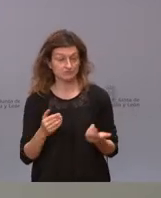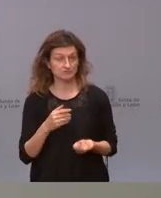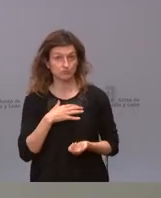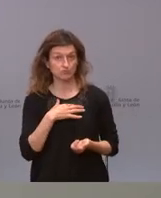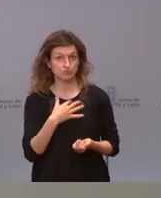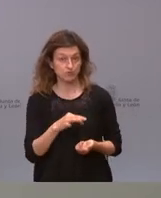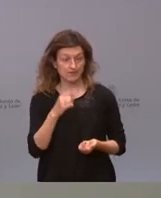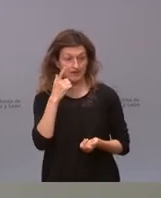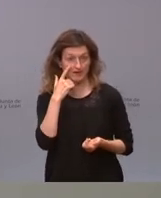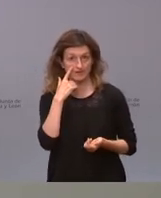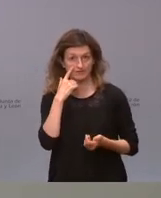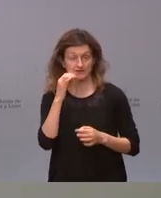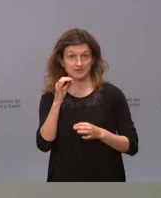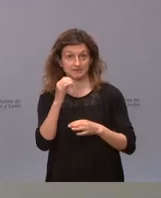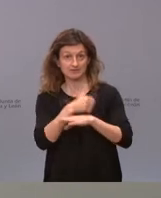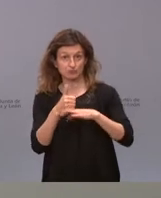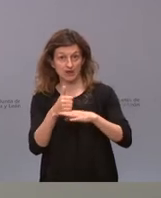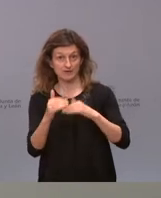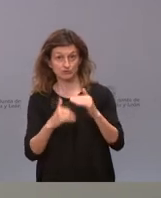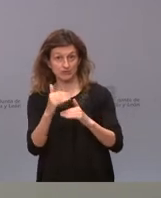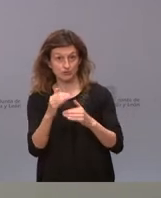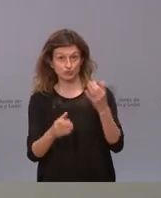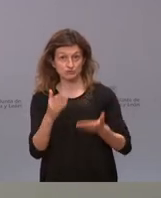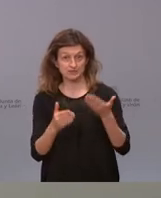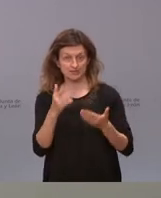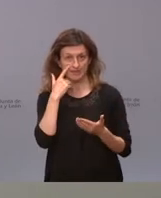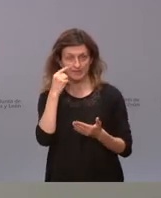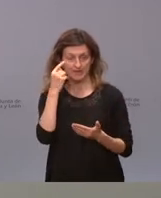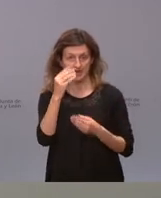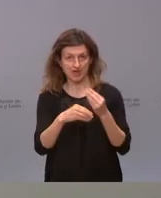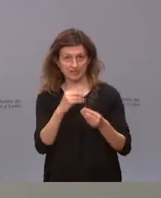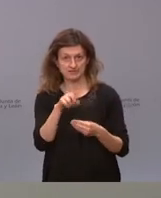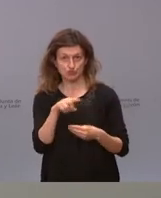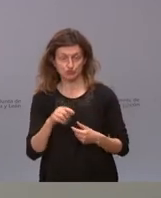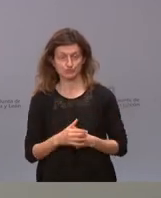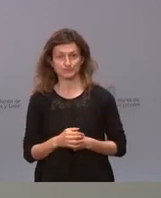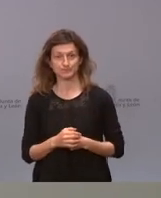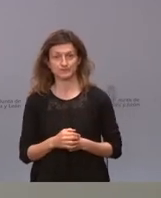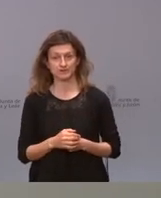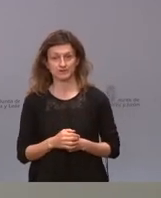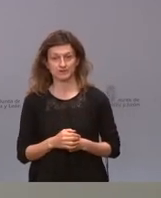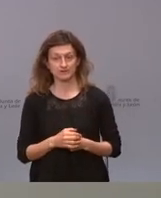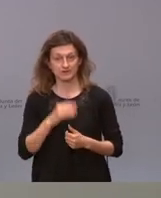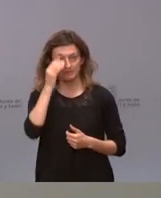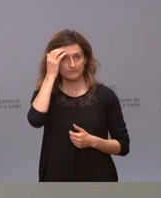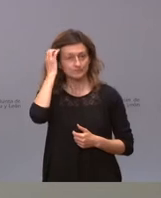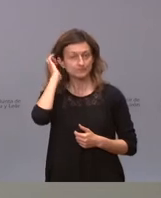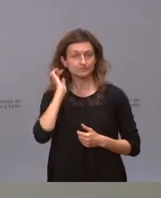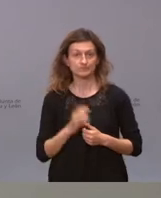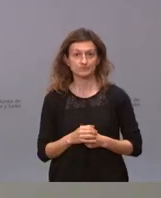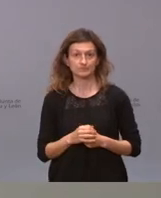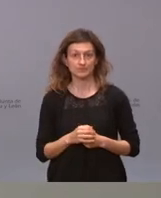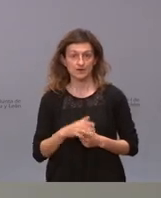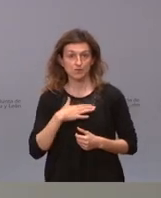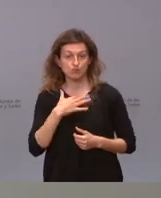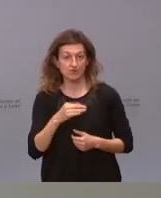el TSJ si se pidiera una medida de ese tipo pudiera estimar y en su caso pues el Tribunal Supremo en recurso de casación si alguien lo plantea eso es una